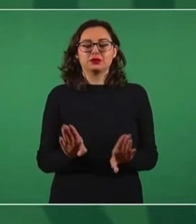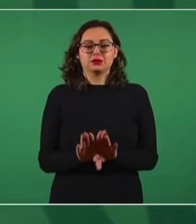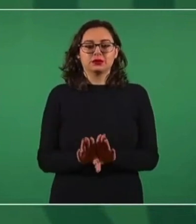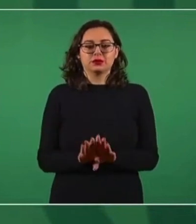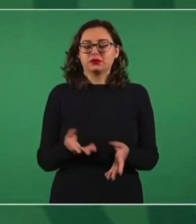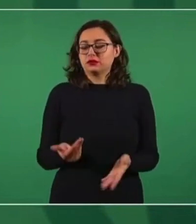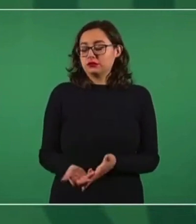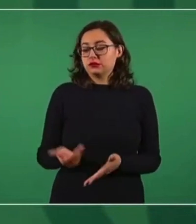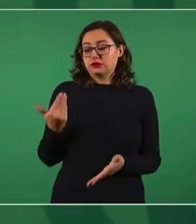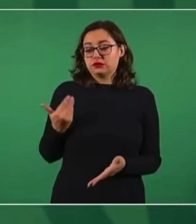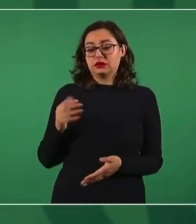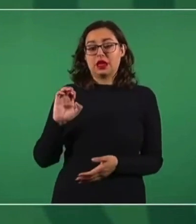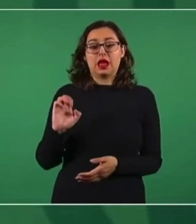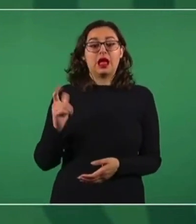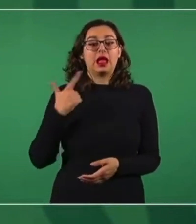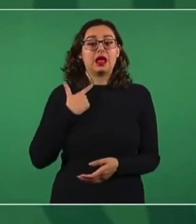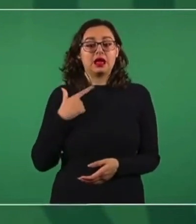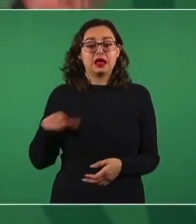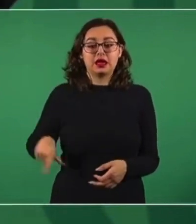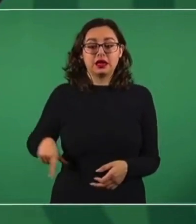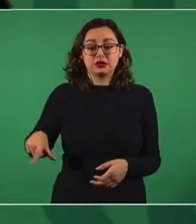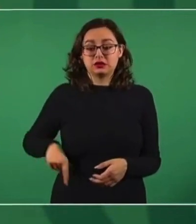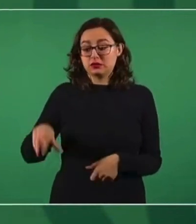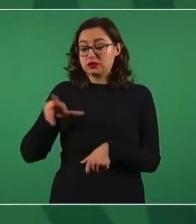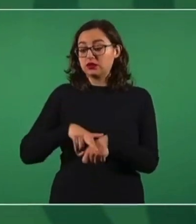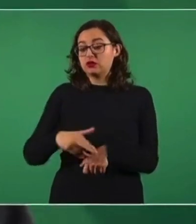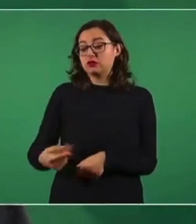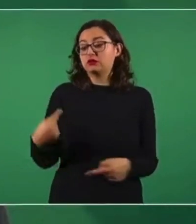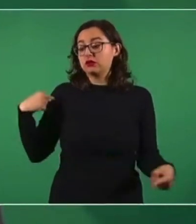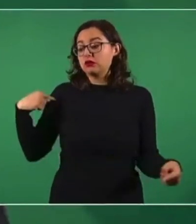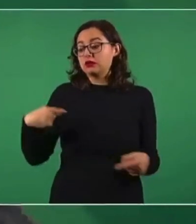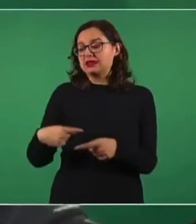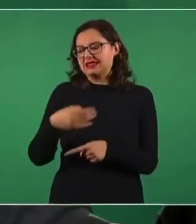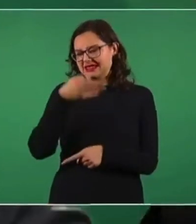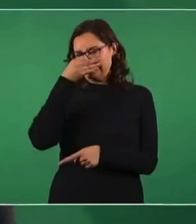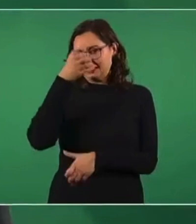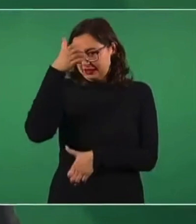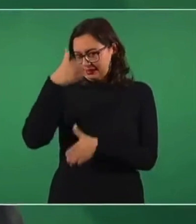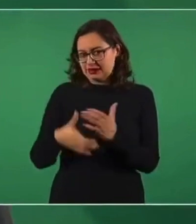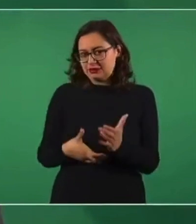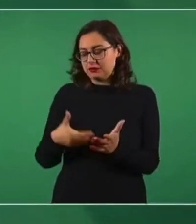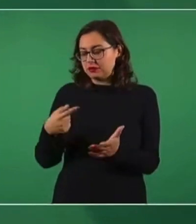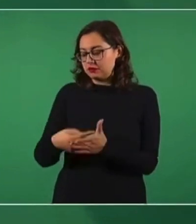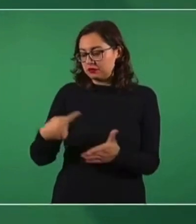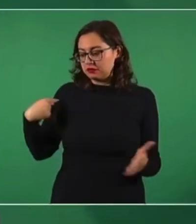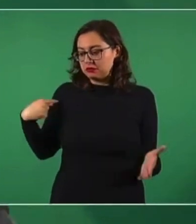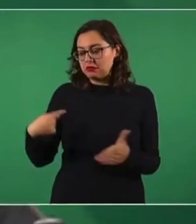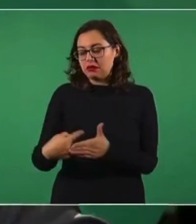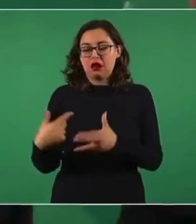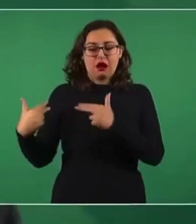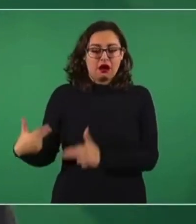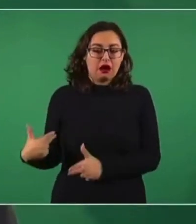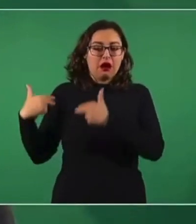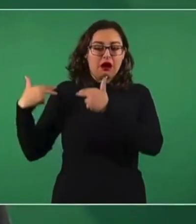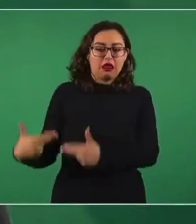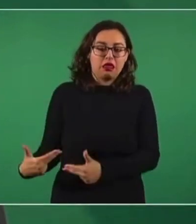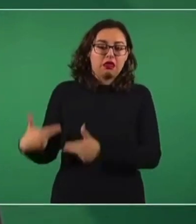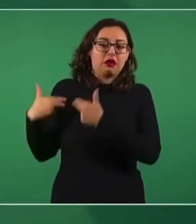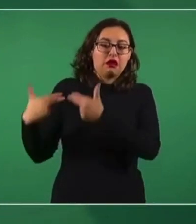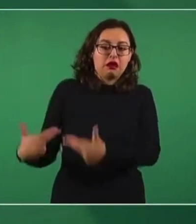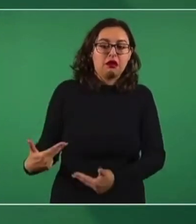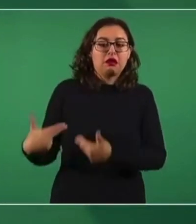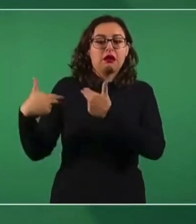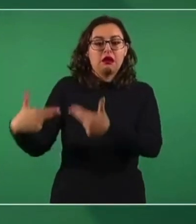irregularidades, hubo desfalco, no dijeron nada,